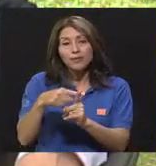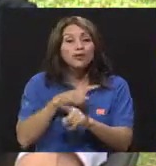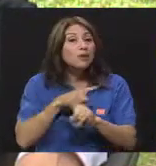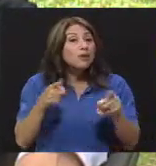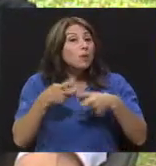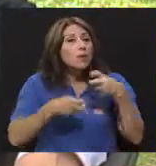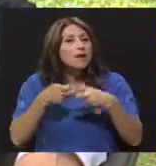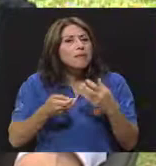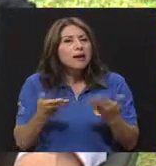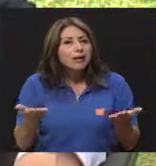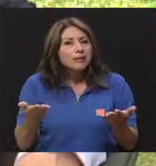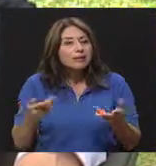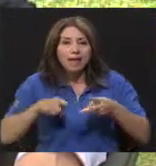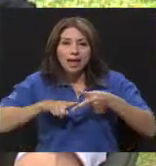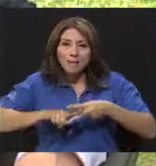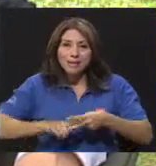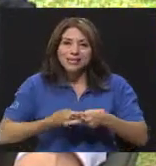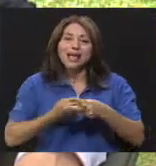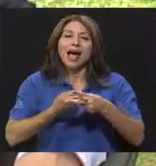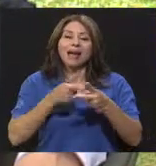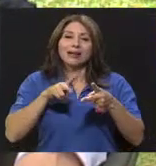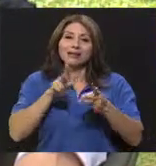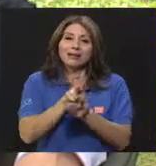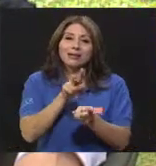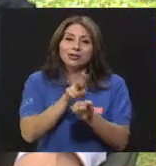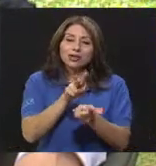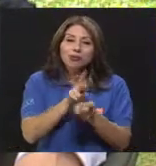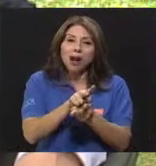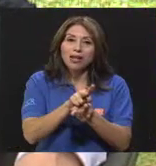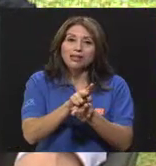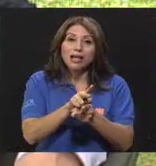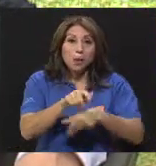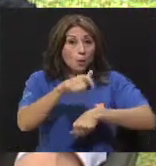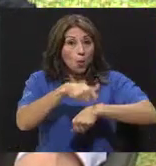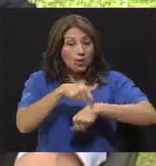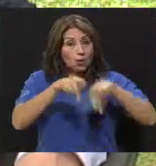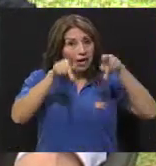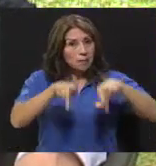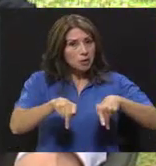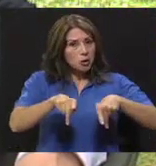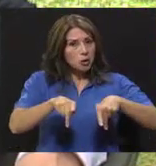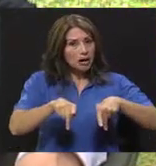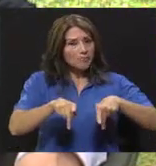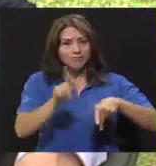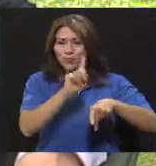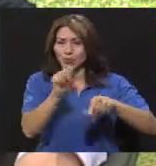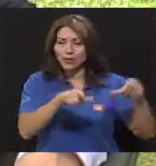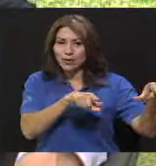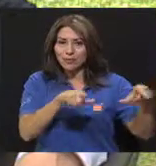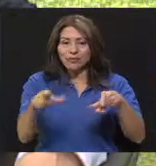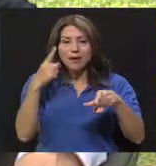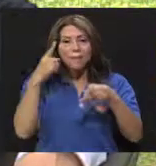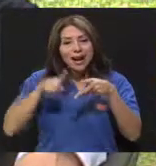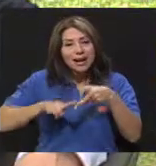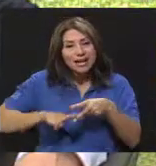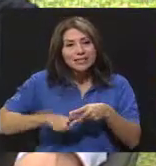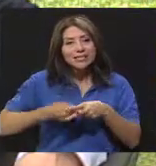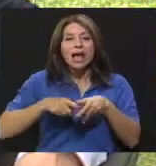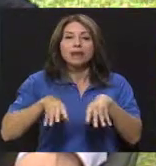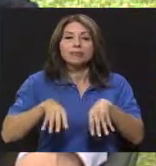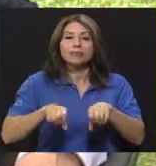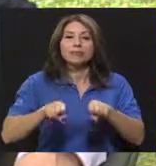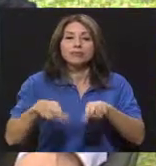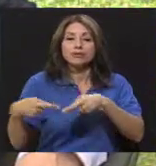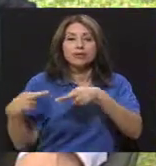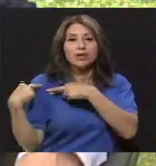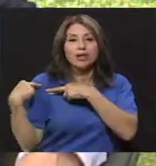empezar a tener relaciones sexuales en momentos en que la persona no está preparada para asumir el control del inicio de ese tipo de